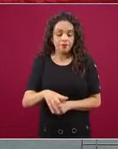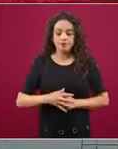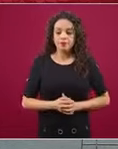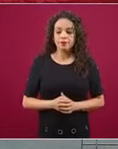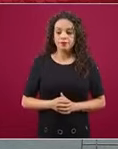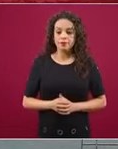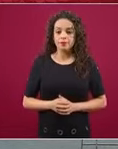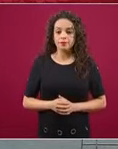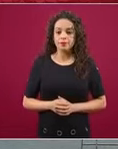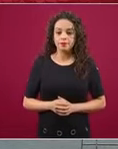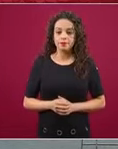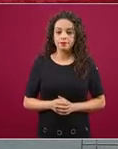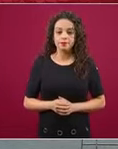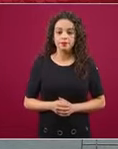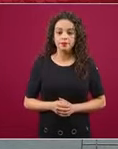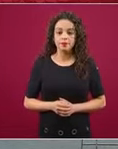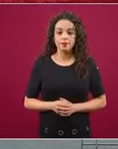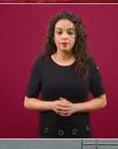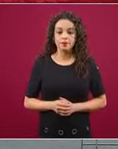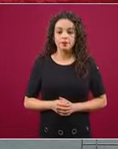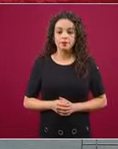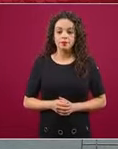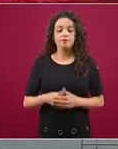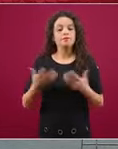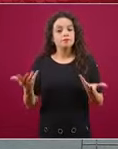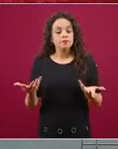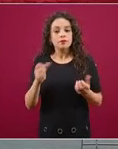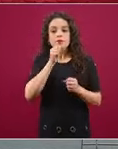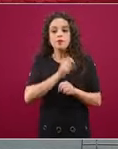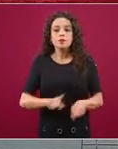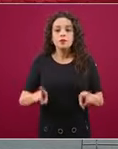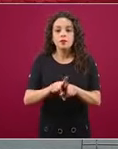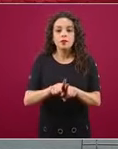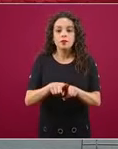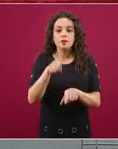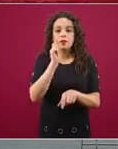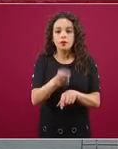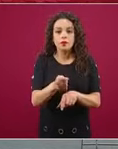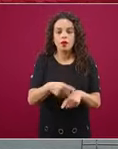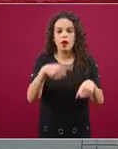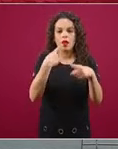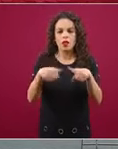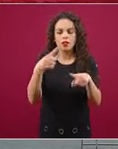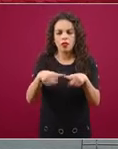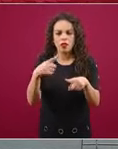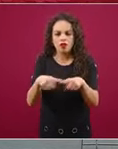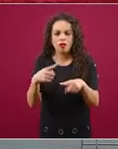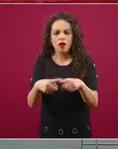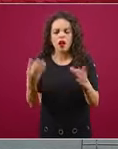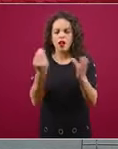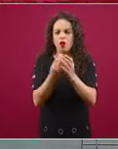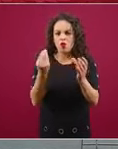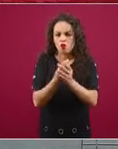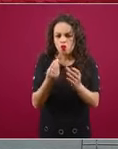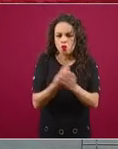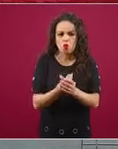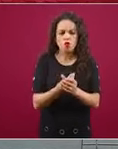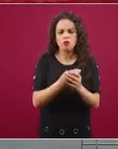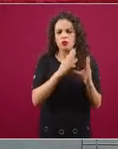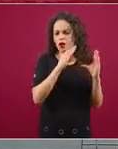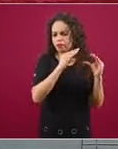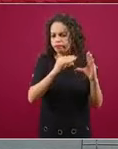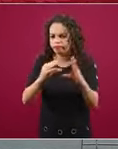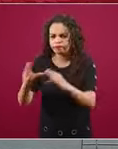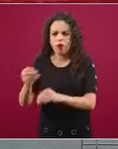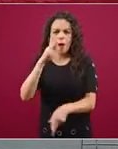también se trabajan a través de foros, de talleres, de pláticas, de obras de